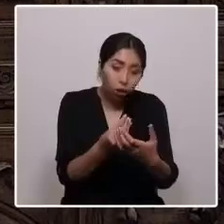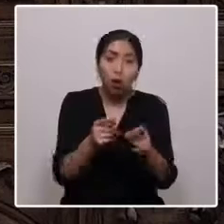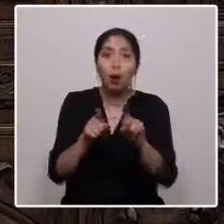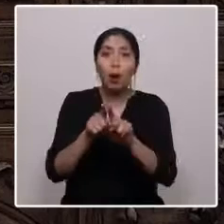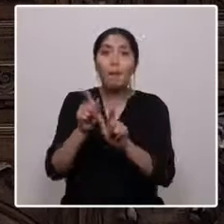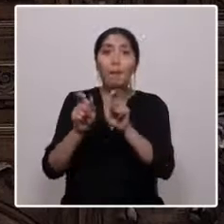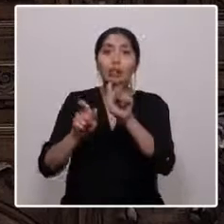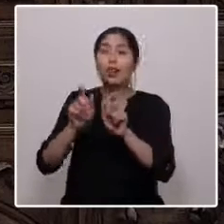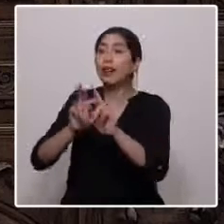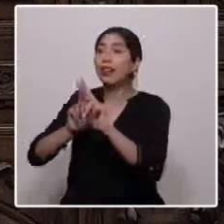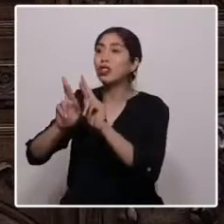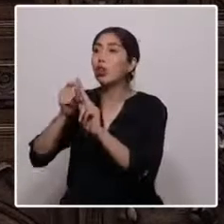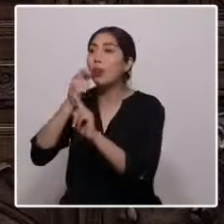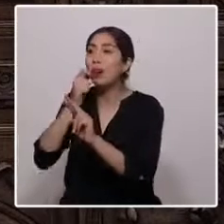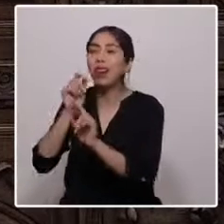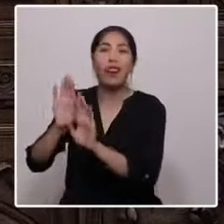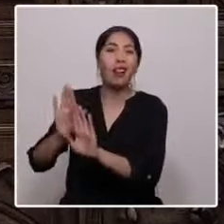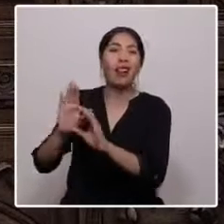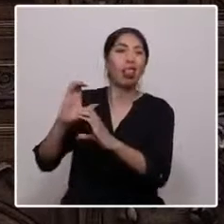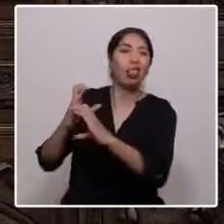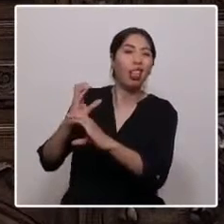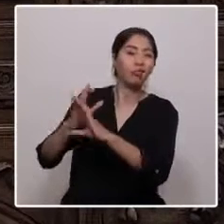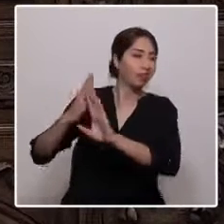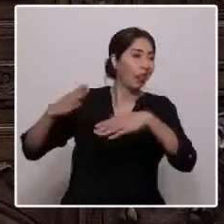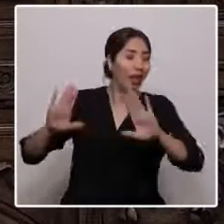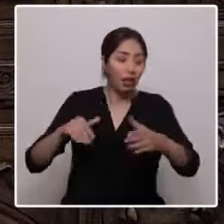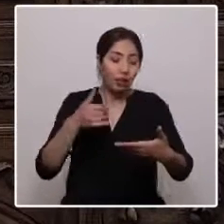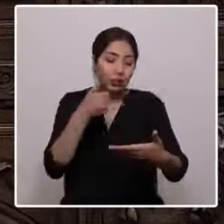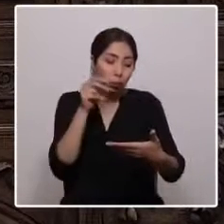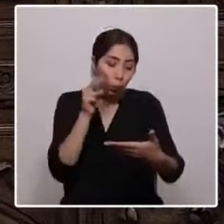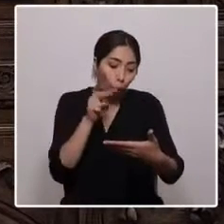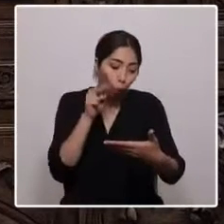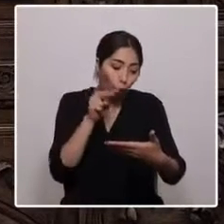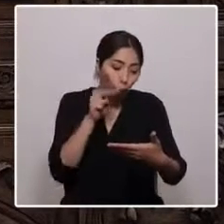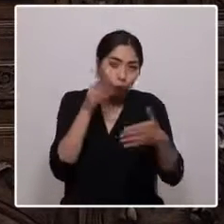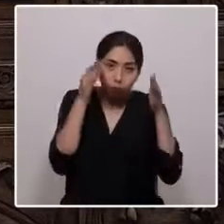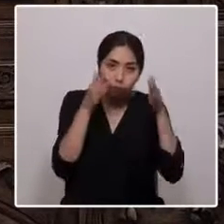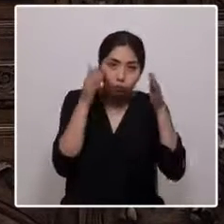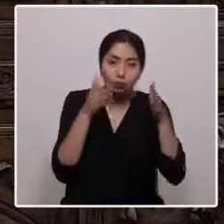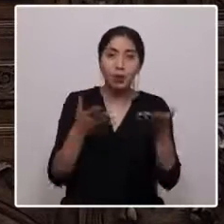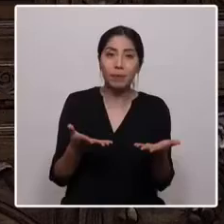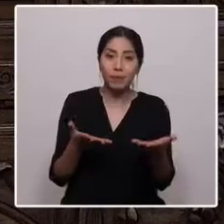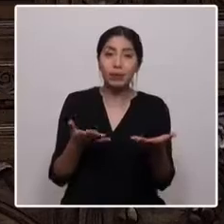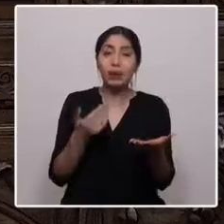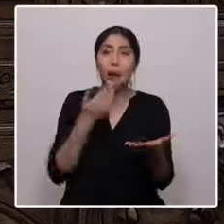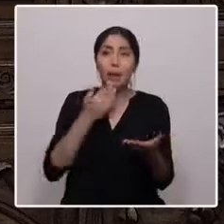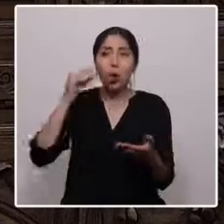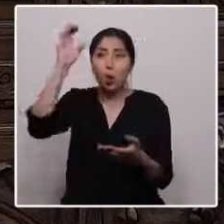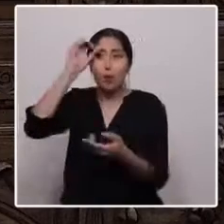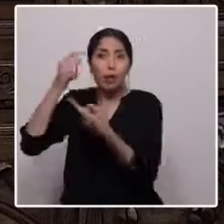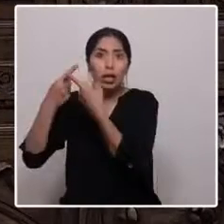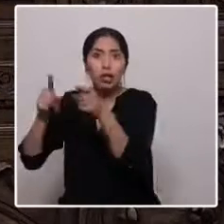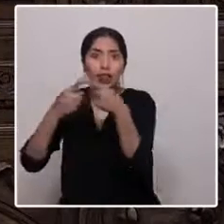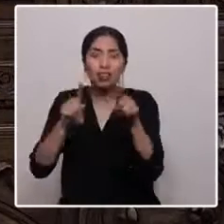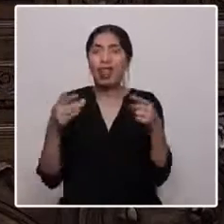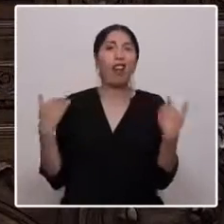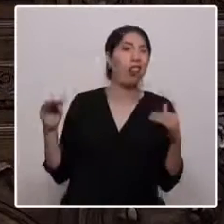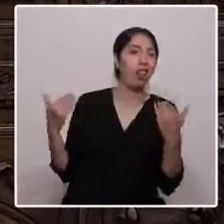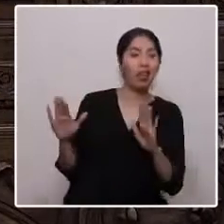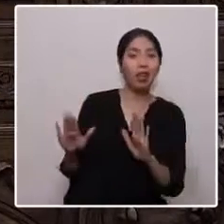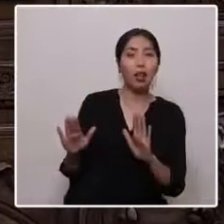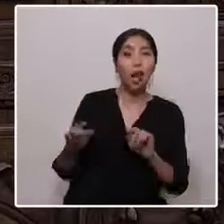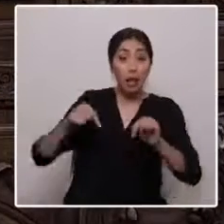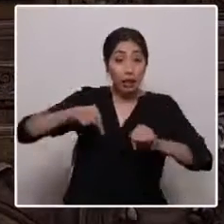trato humano, así como de la diversidad de información y los distintos puntos de vista, generando en nuestro país